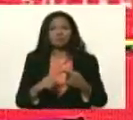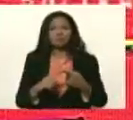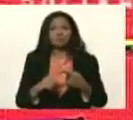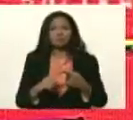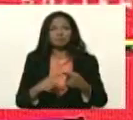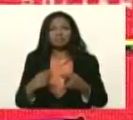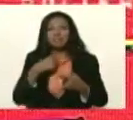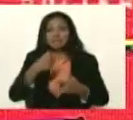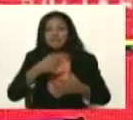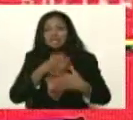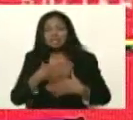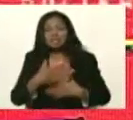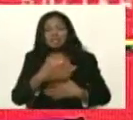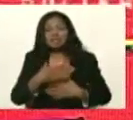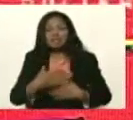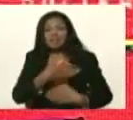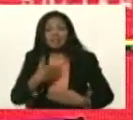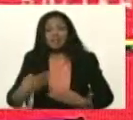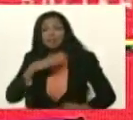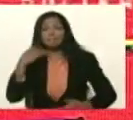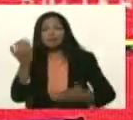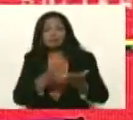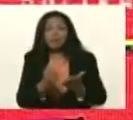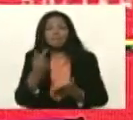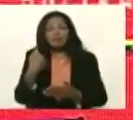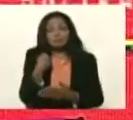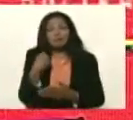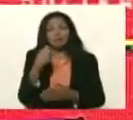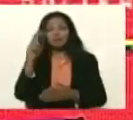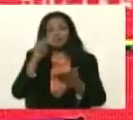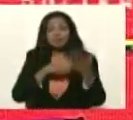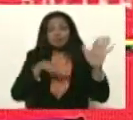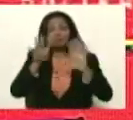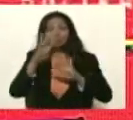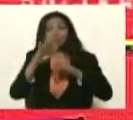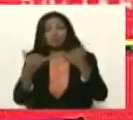intento de magnicidio, en el 2019,